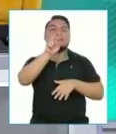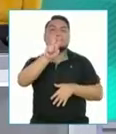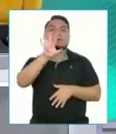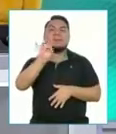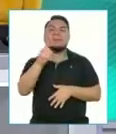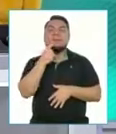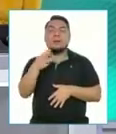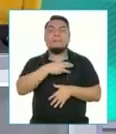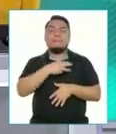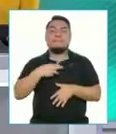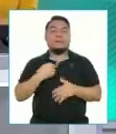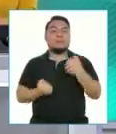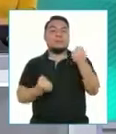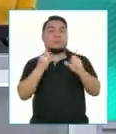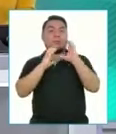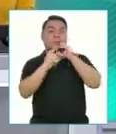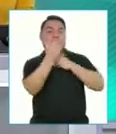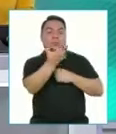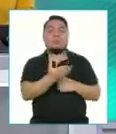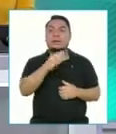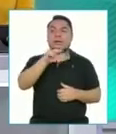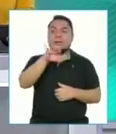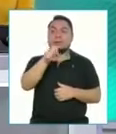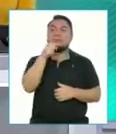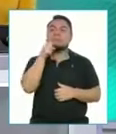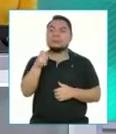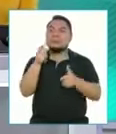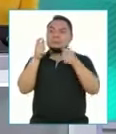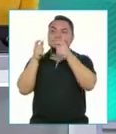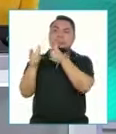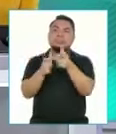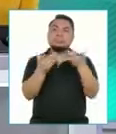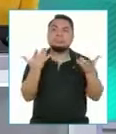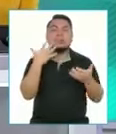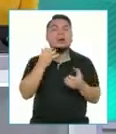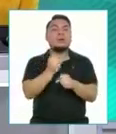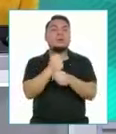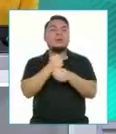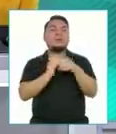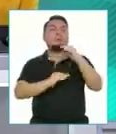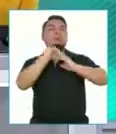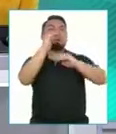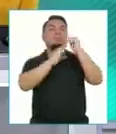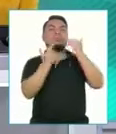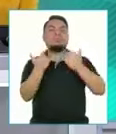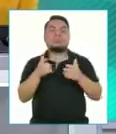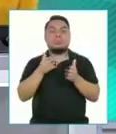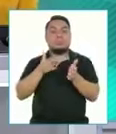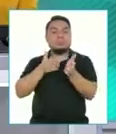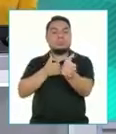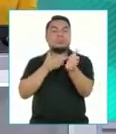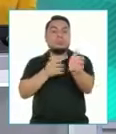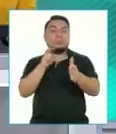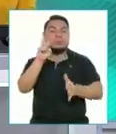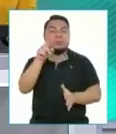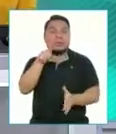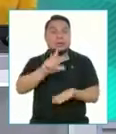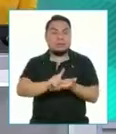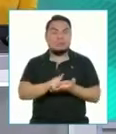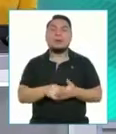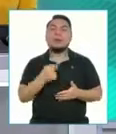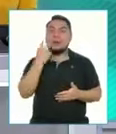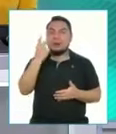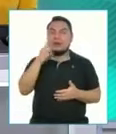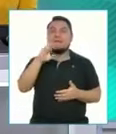El ministro de Transportes y Comunicaciones, Carlos Extremadura, supervisa las obras de construcción de la línea 2 del Metro del I. Y es nuestro